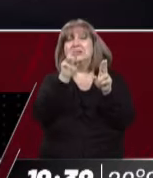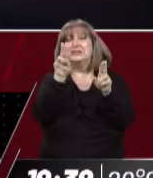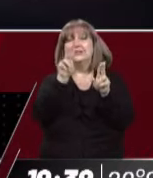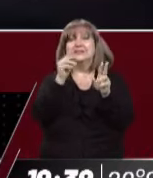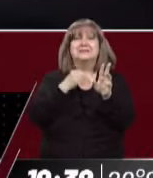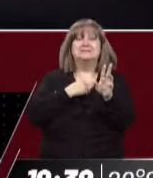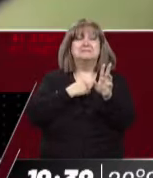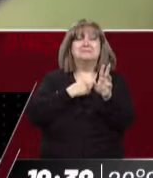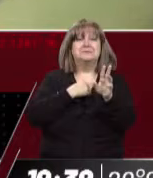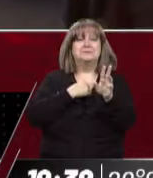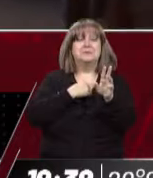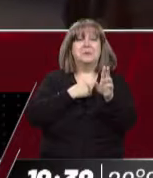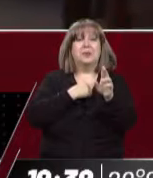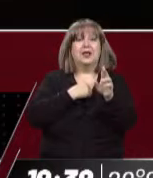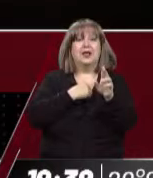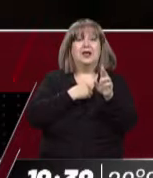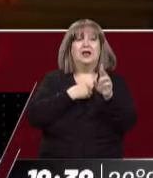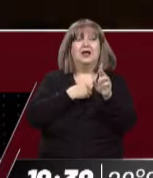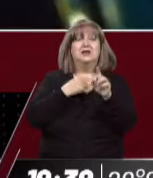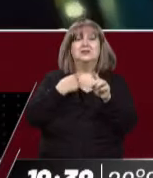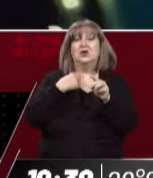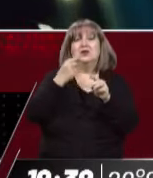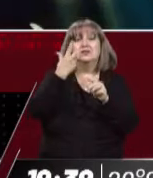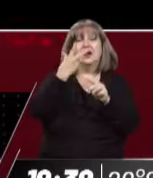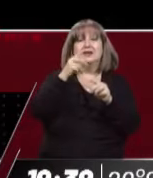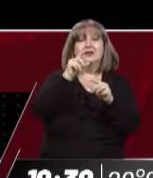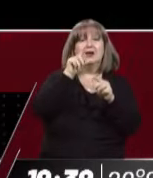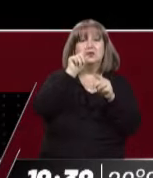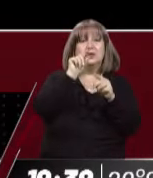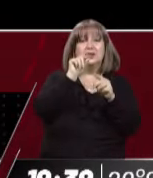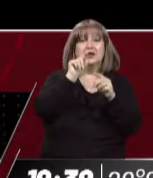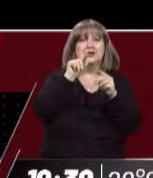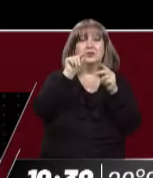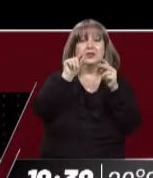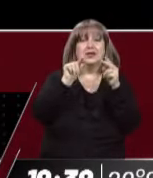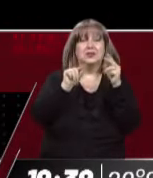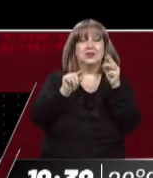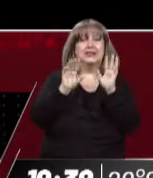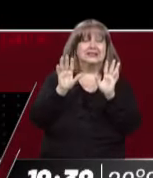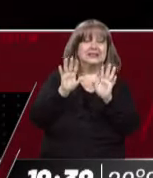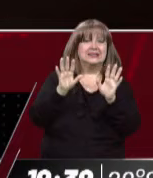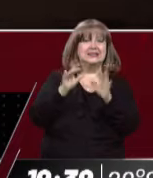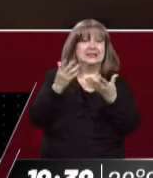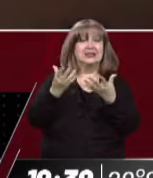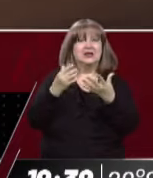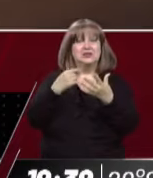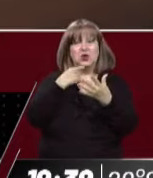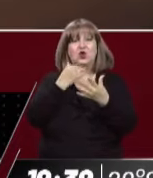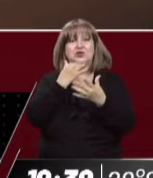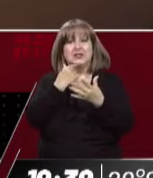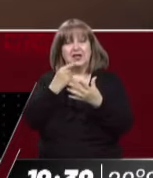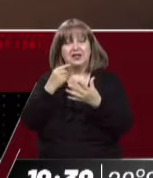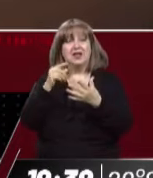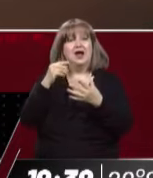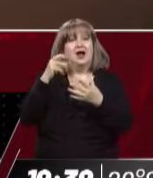la desarrollé en tres tweets, y la respuesta de Darín es solo al primer tweet. Entonces por ahí queda la duda si lo leyó completo